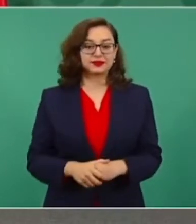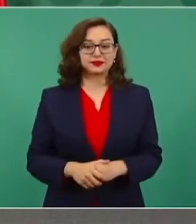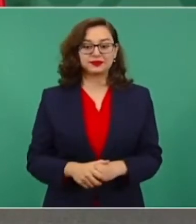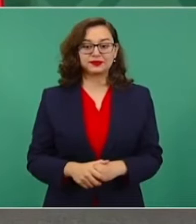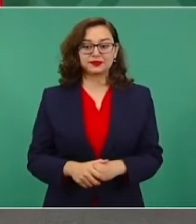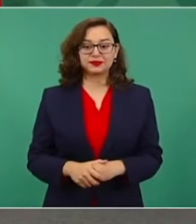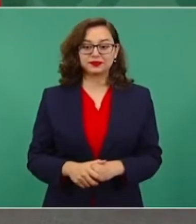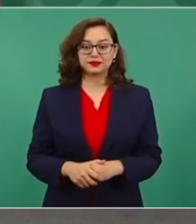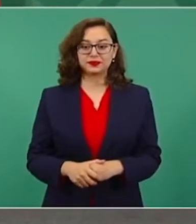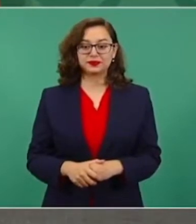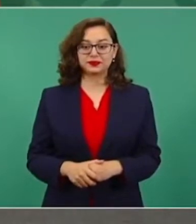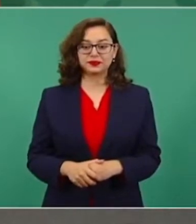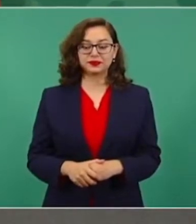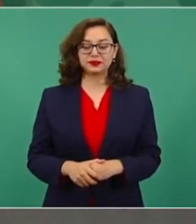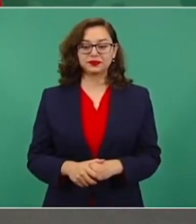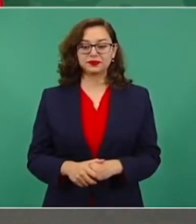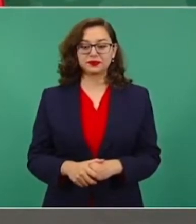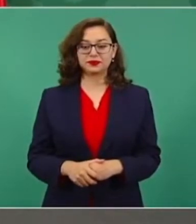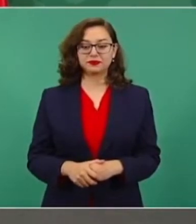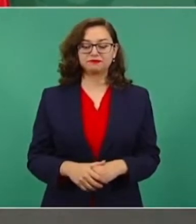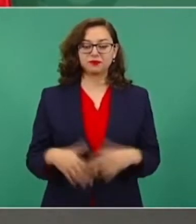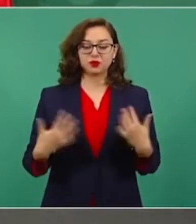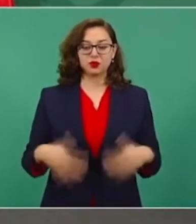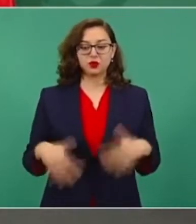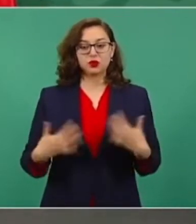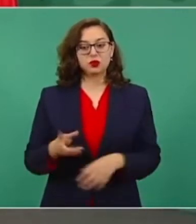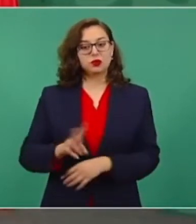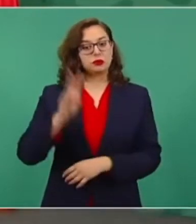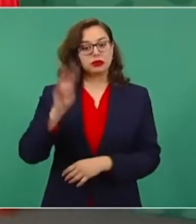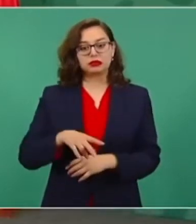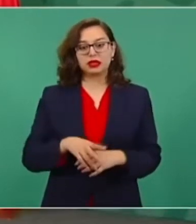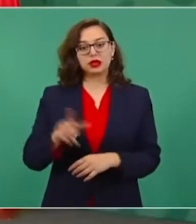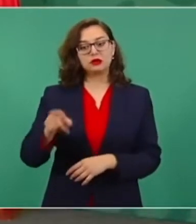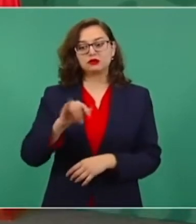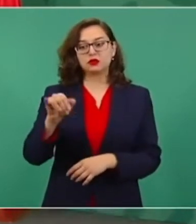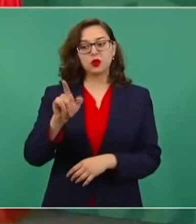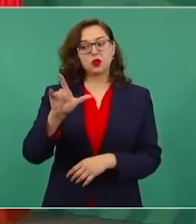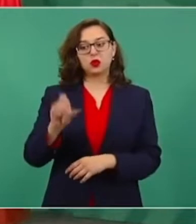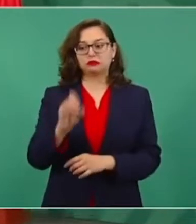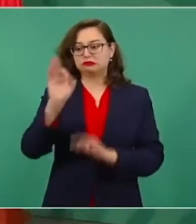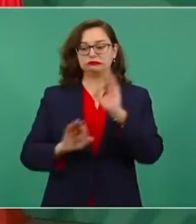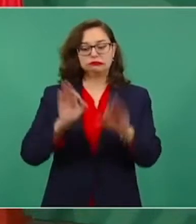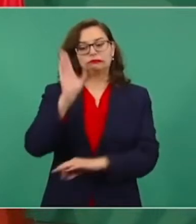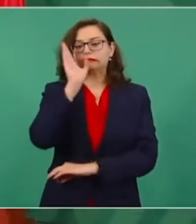Julio lo maltrataron, pero